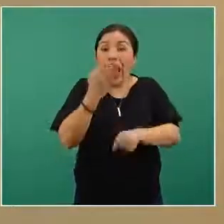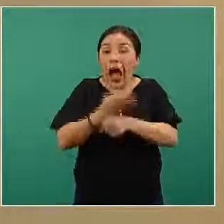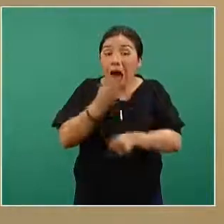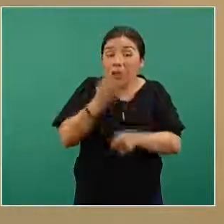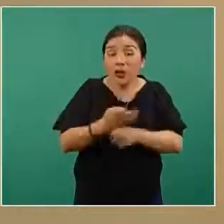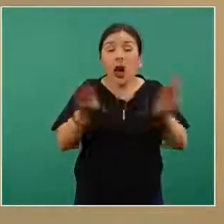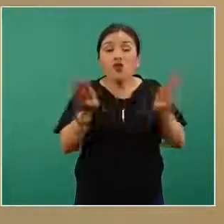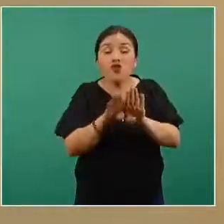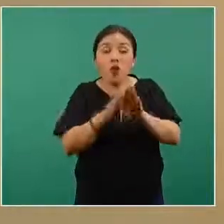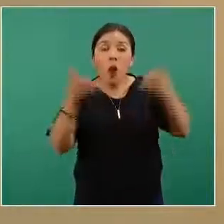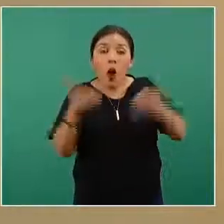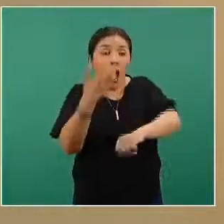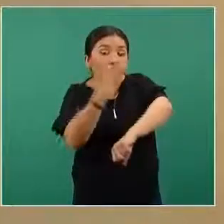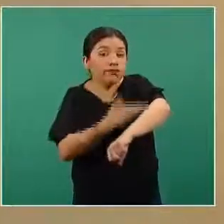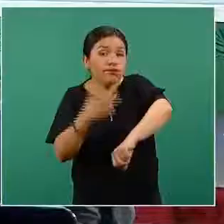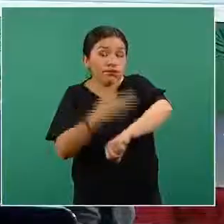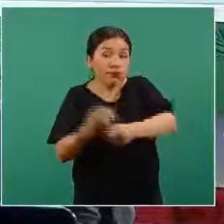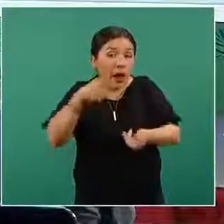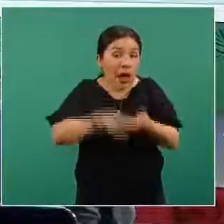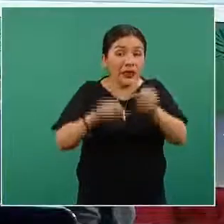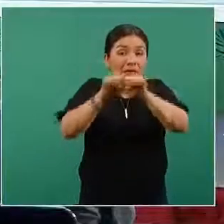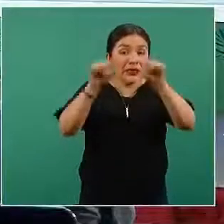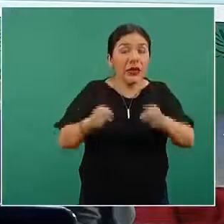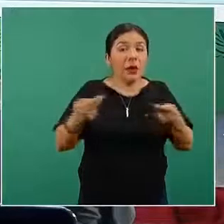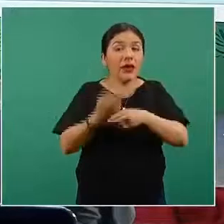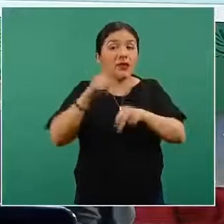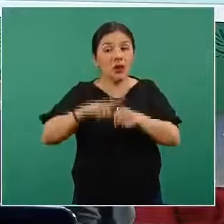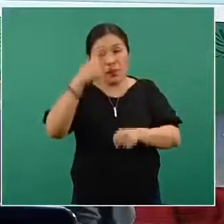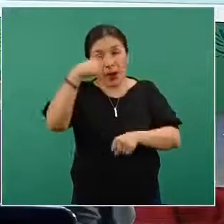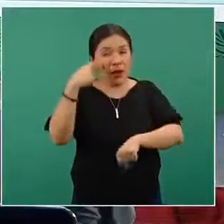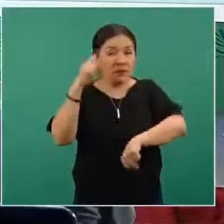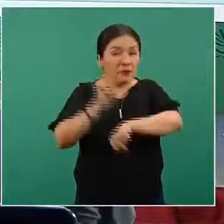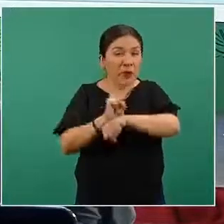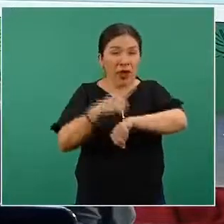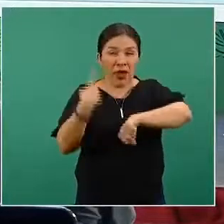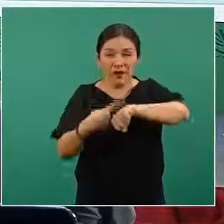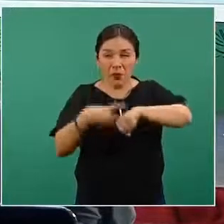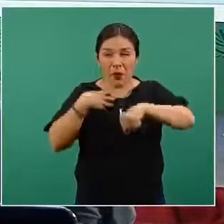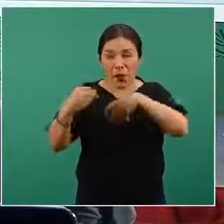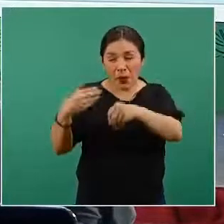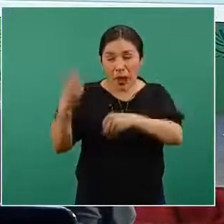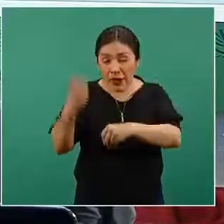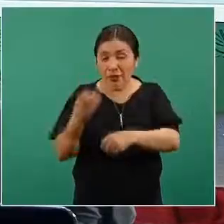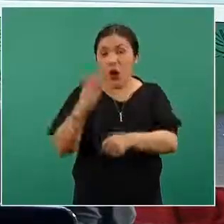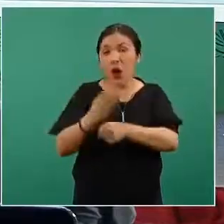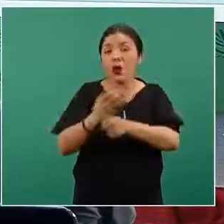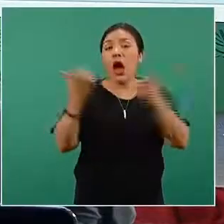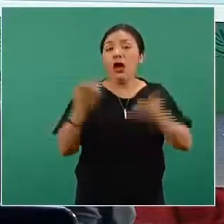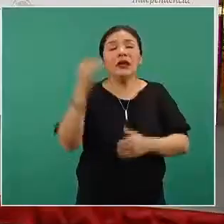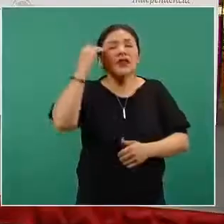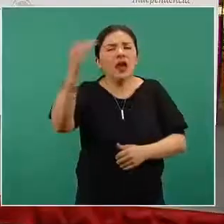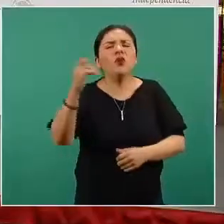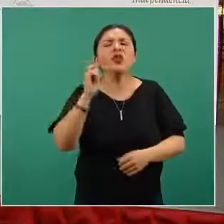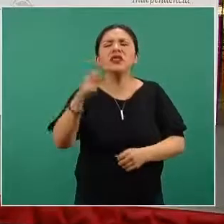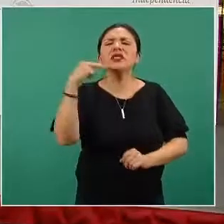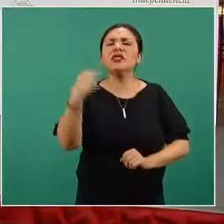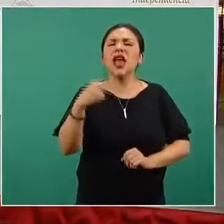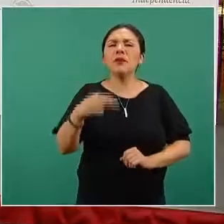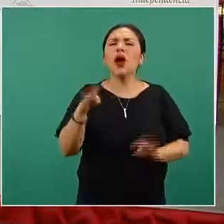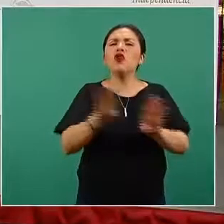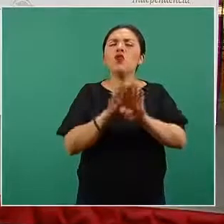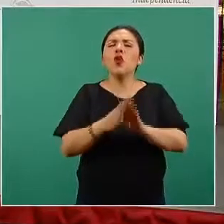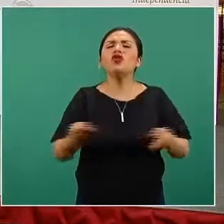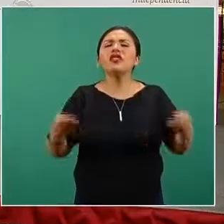los procedimientos que tenemos dentro del Sistema Nacional de Vigilancia Epidemiológica, estamos pasando por una fase que nosotros denominamos